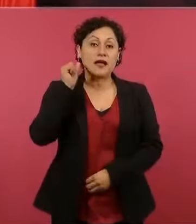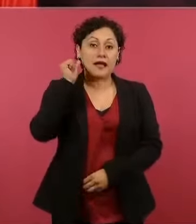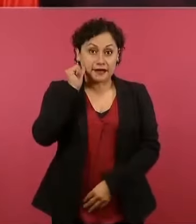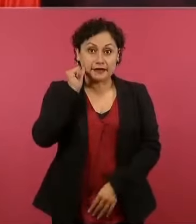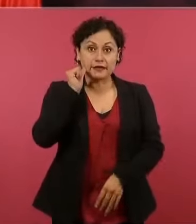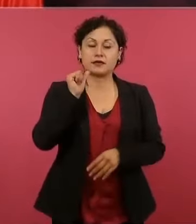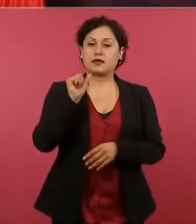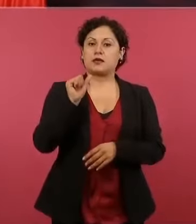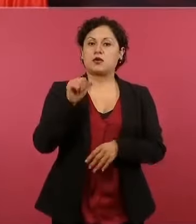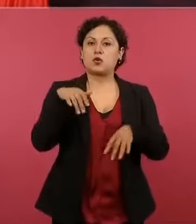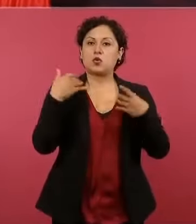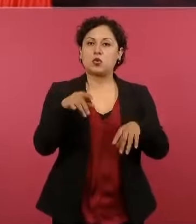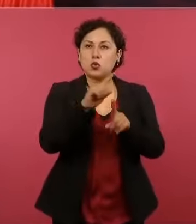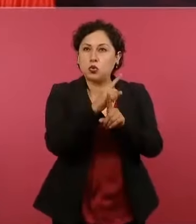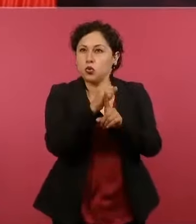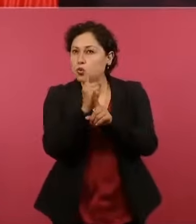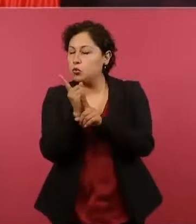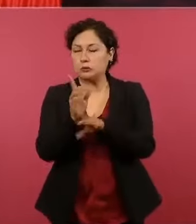el consumo.